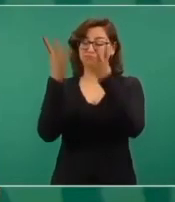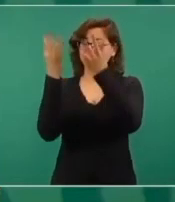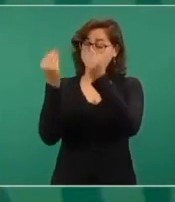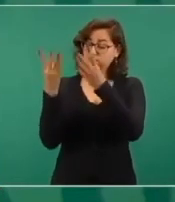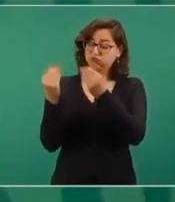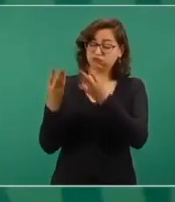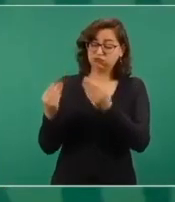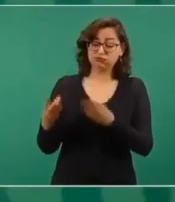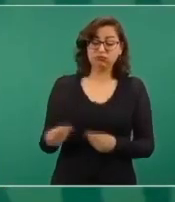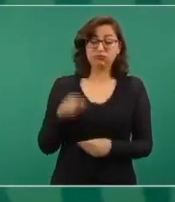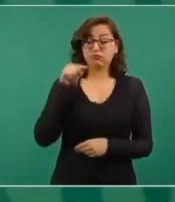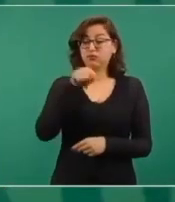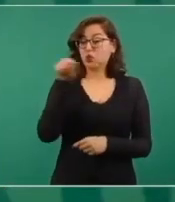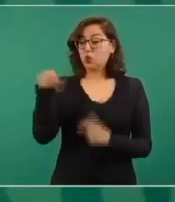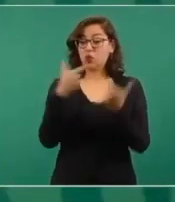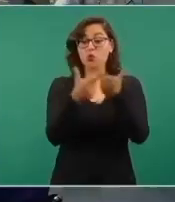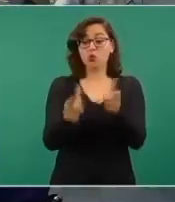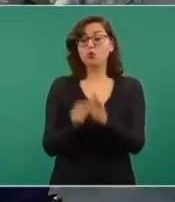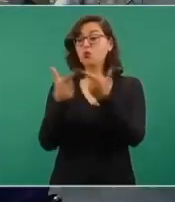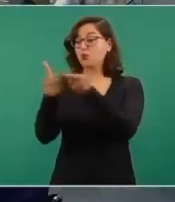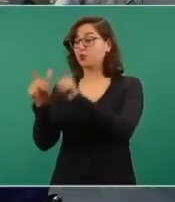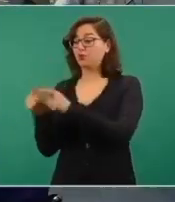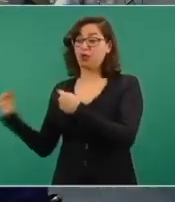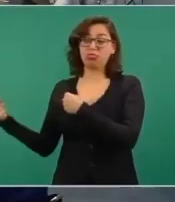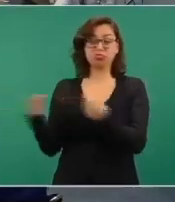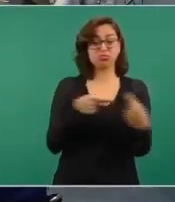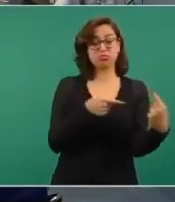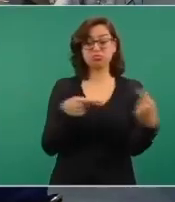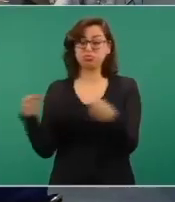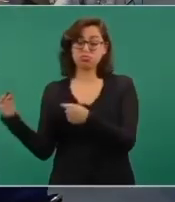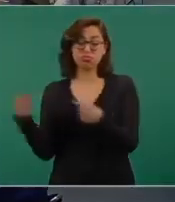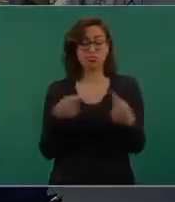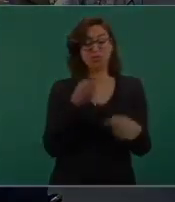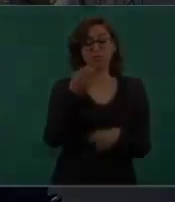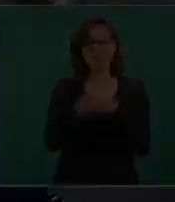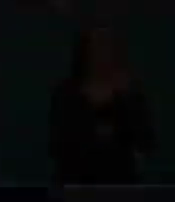Y, por supuesto, es uno de los temas que mayor tensión genera. Gracias, subsecretario. Gracias. Gracias. Gracias. Gracias. Gracias.